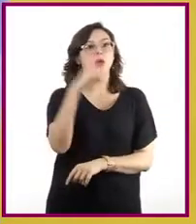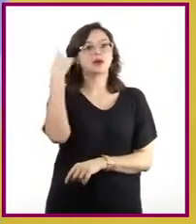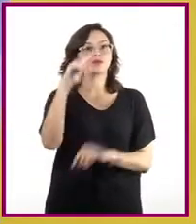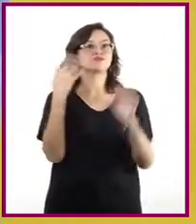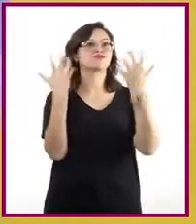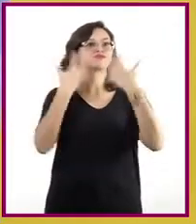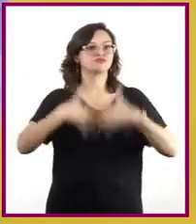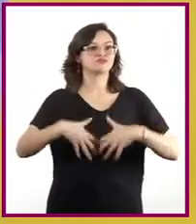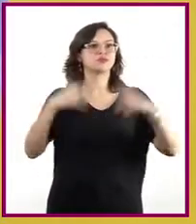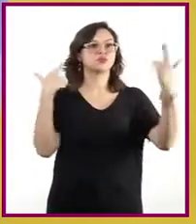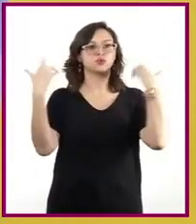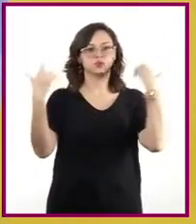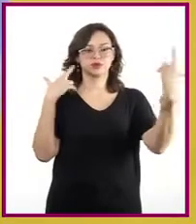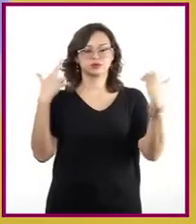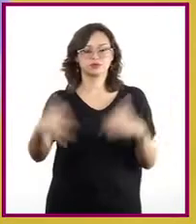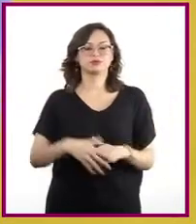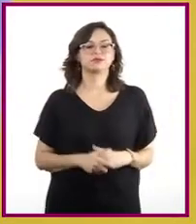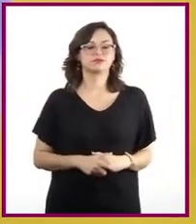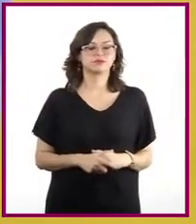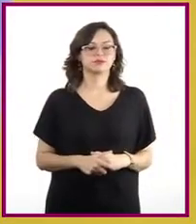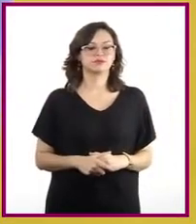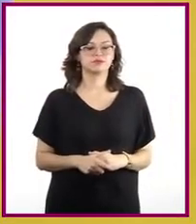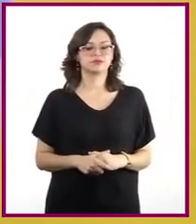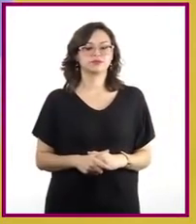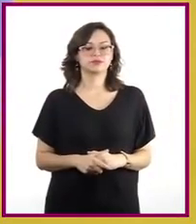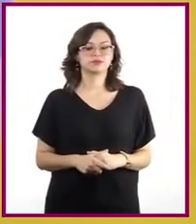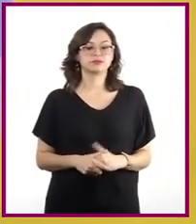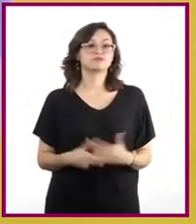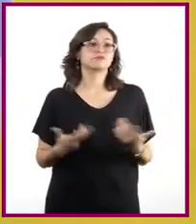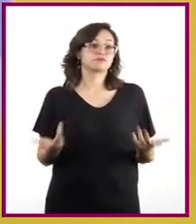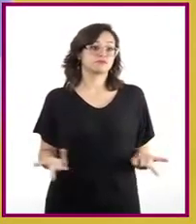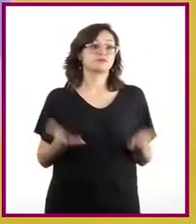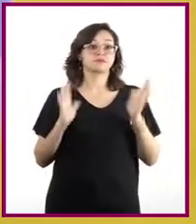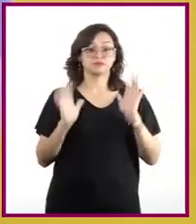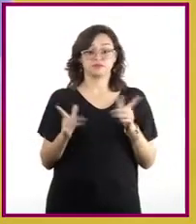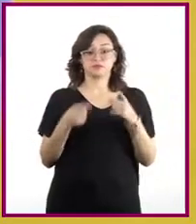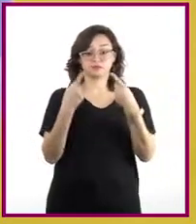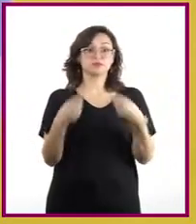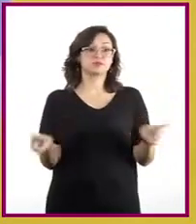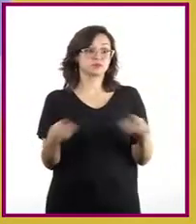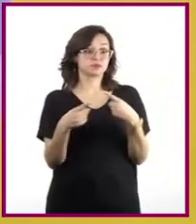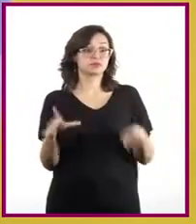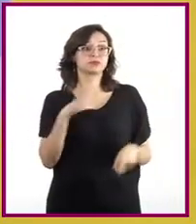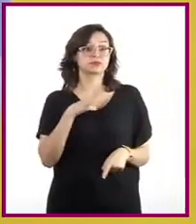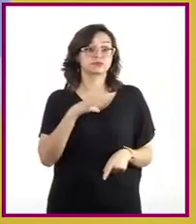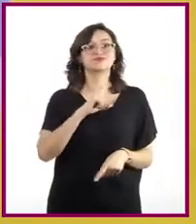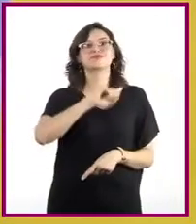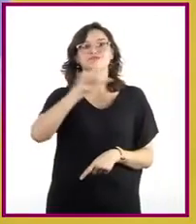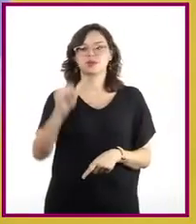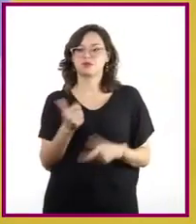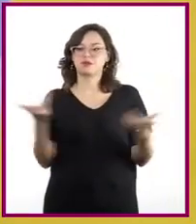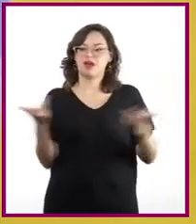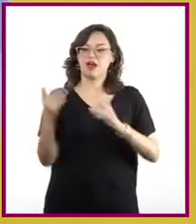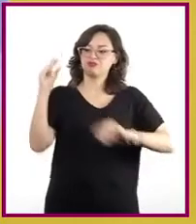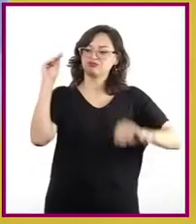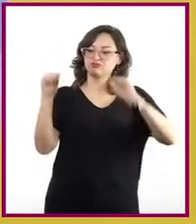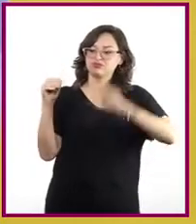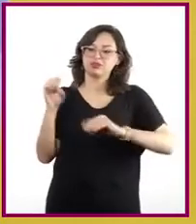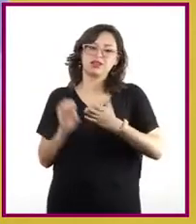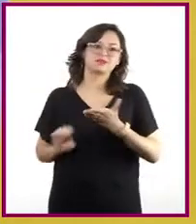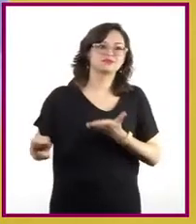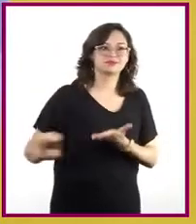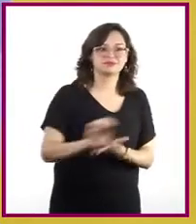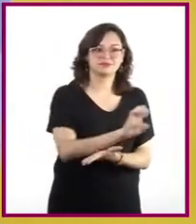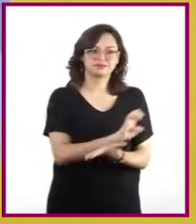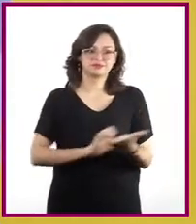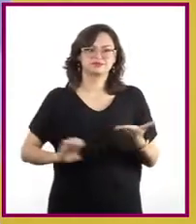composición de sonidos. Una vez que tengan la música deberán enfocarse en la escenografía. Seguramente se están